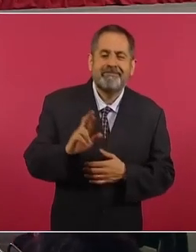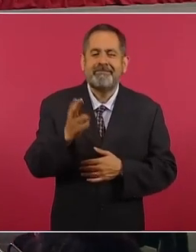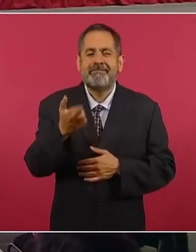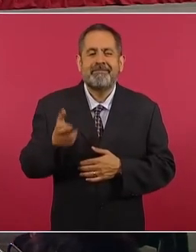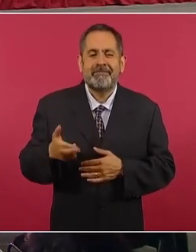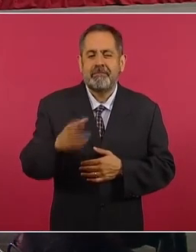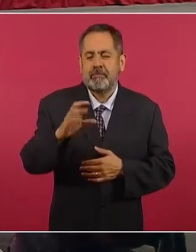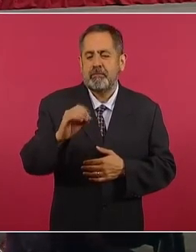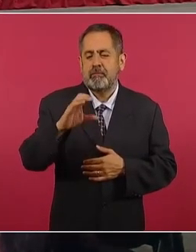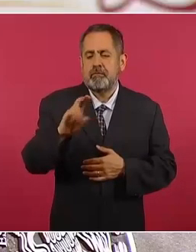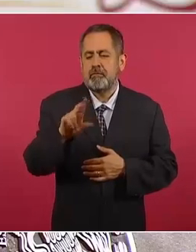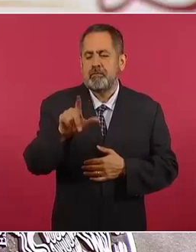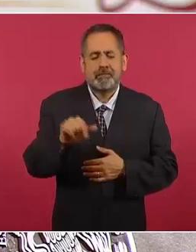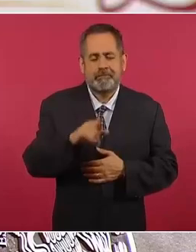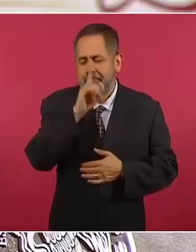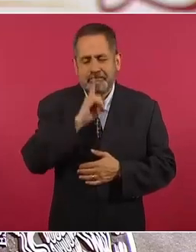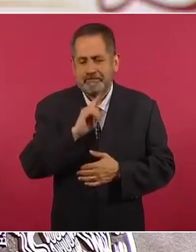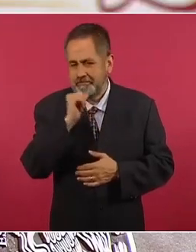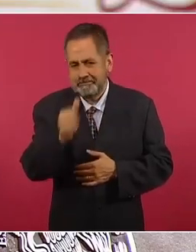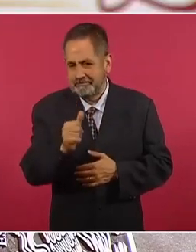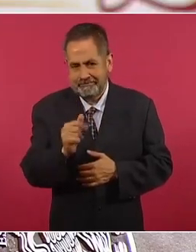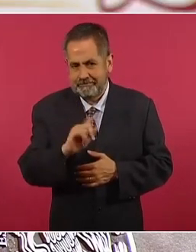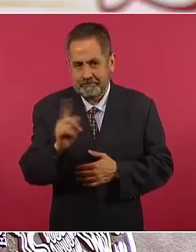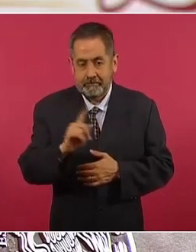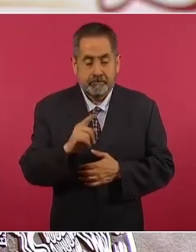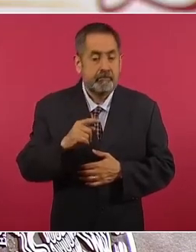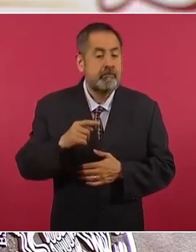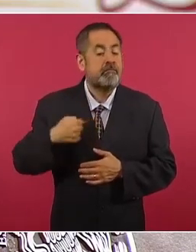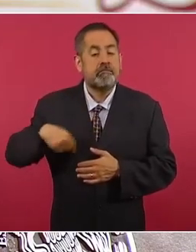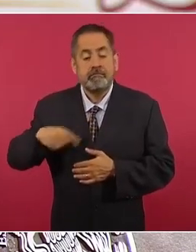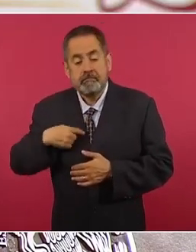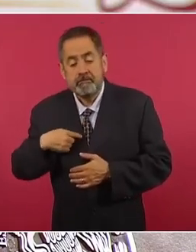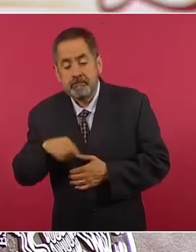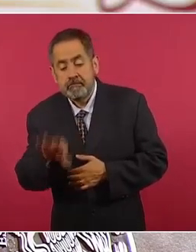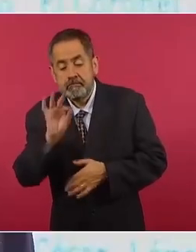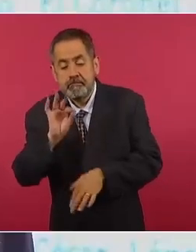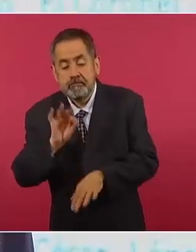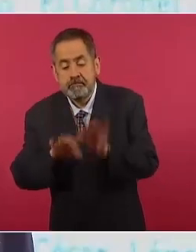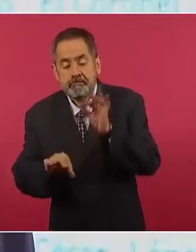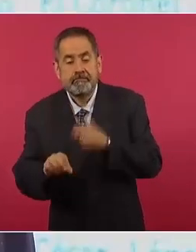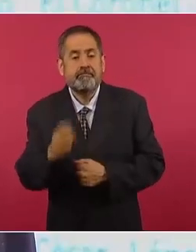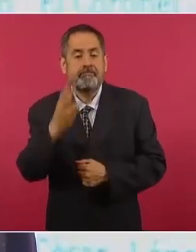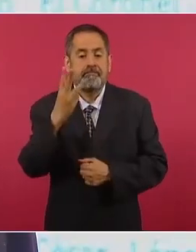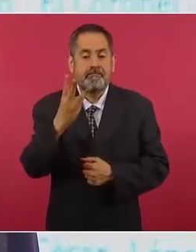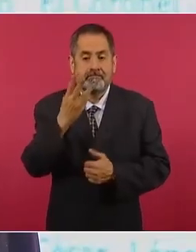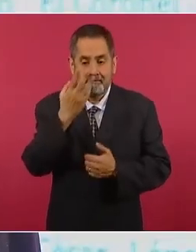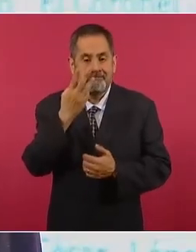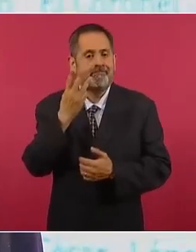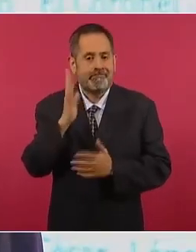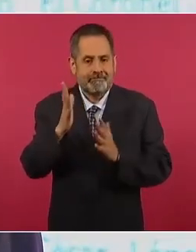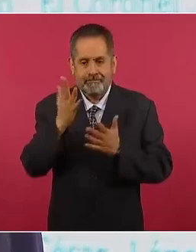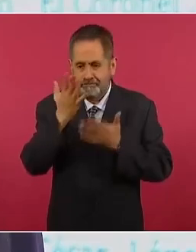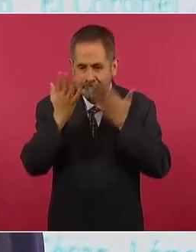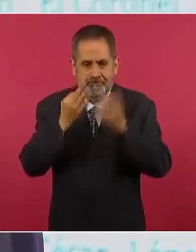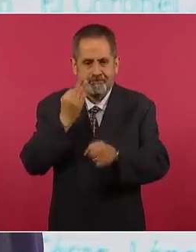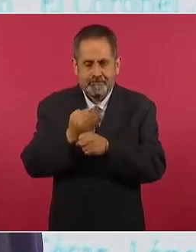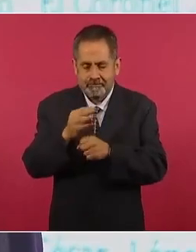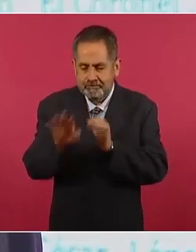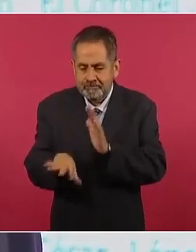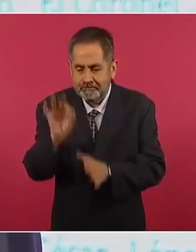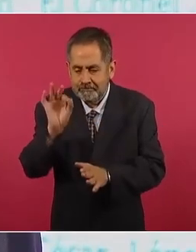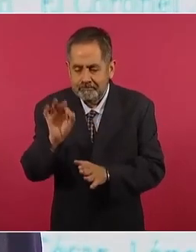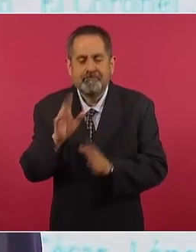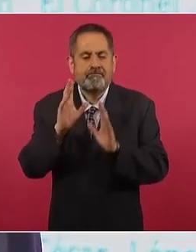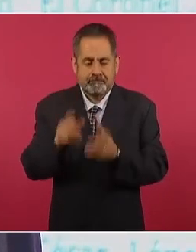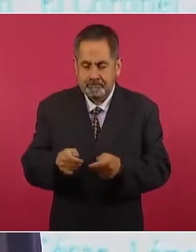queremos señalar que hemos encontrado los restos de tres estudiantes que fueron plenamente identificados en los